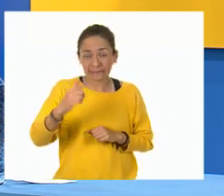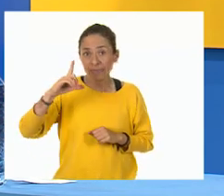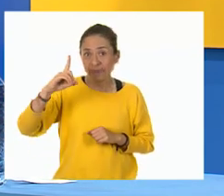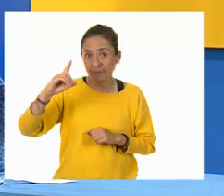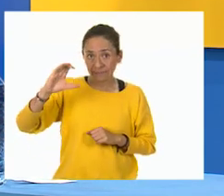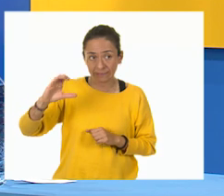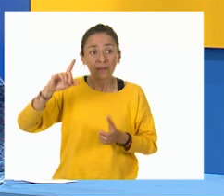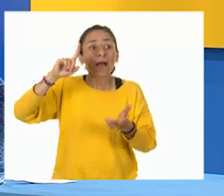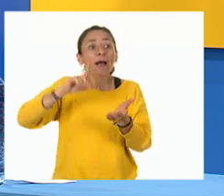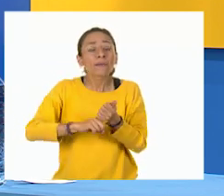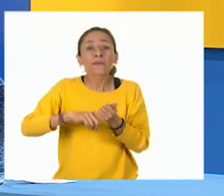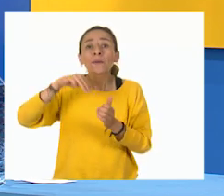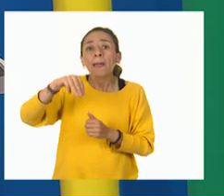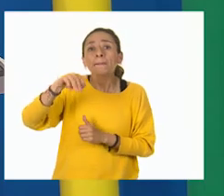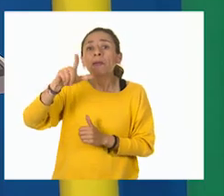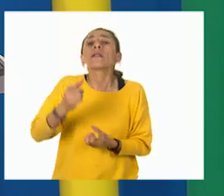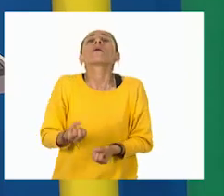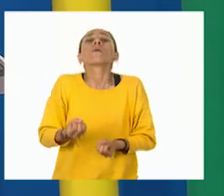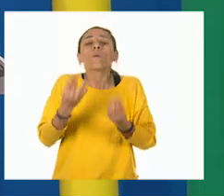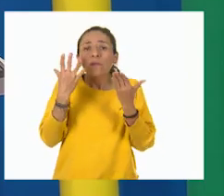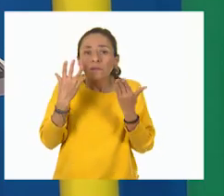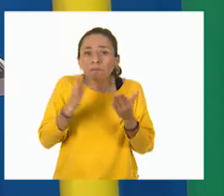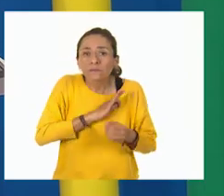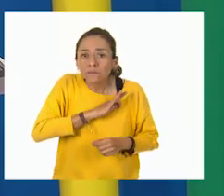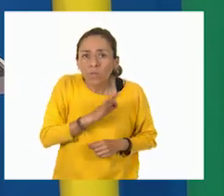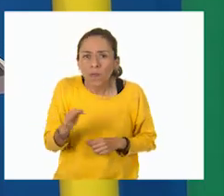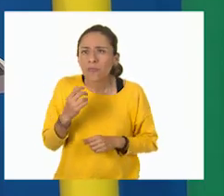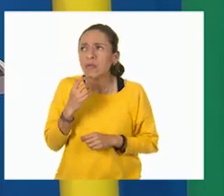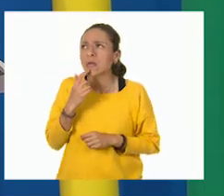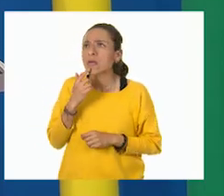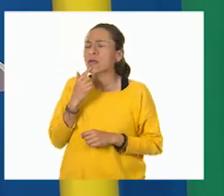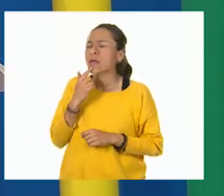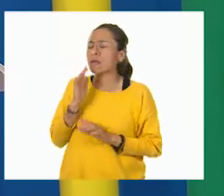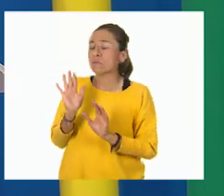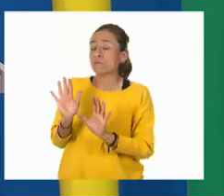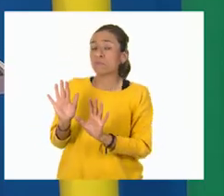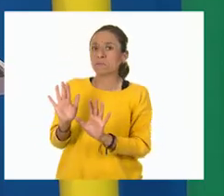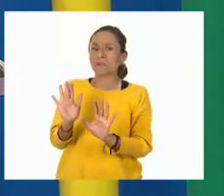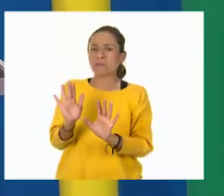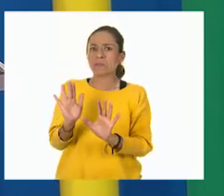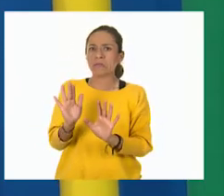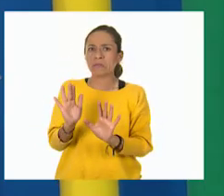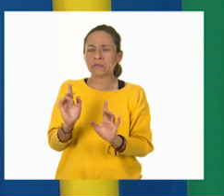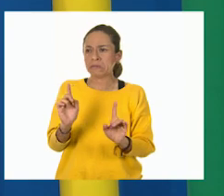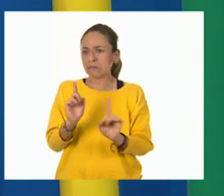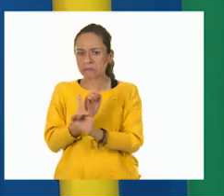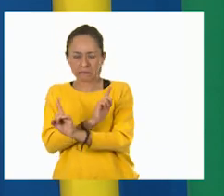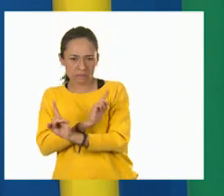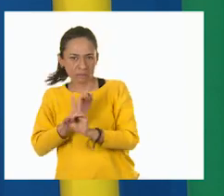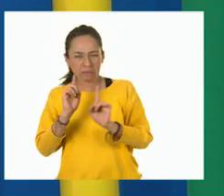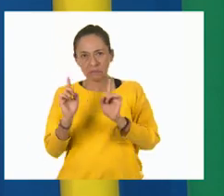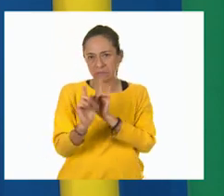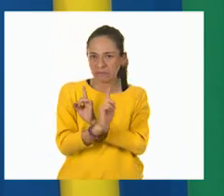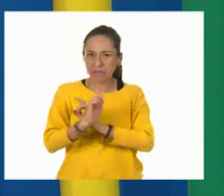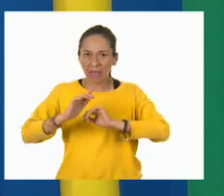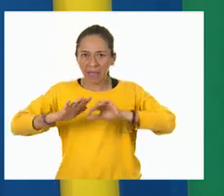7 decilitros? ¡Ah, caray! Ya me cambiaron el 1. Pero no importa.